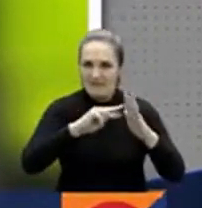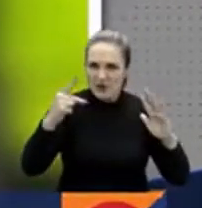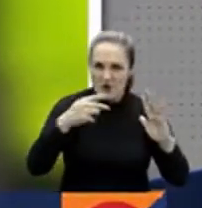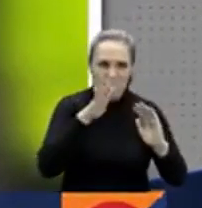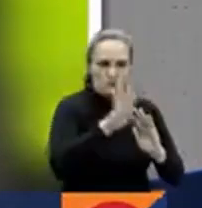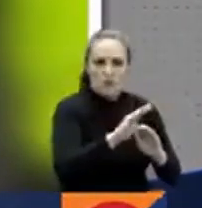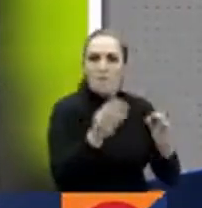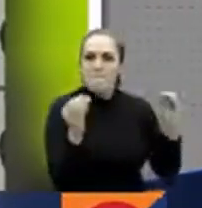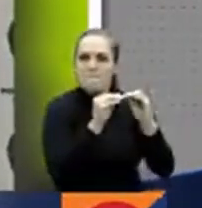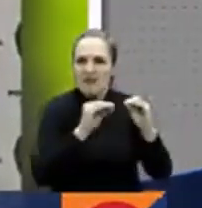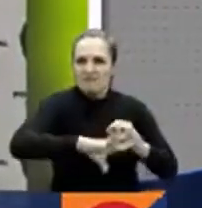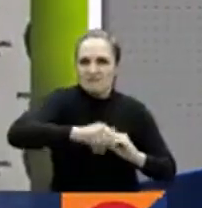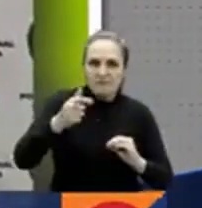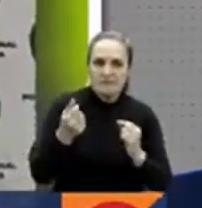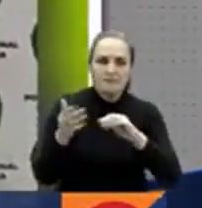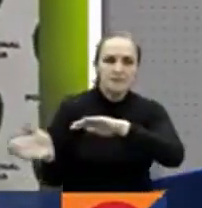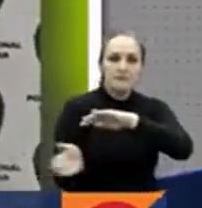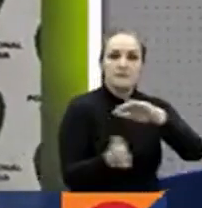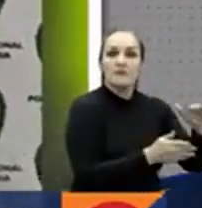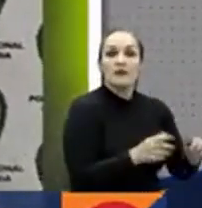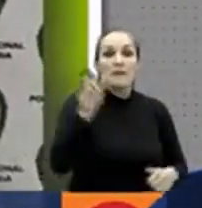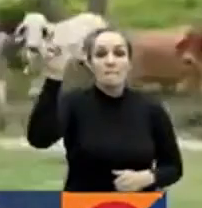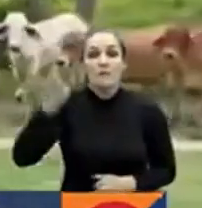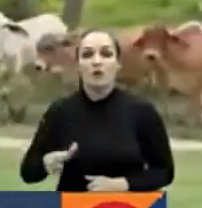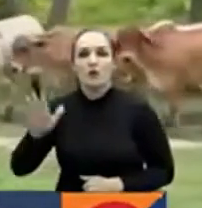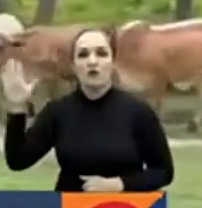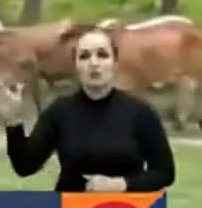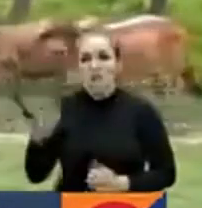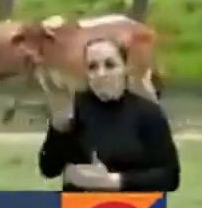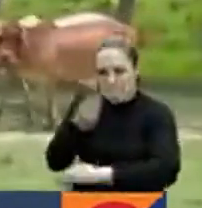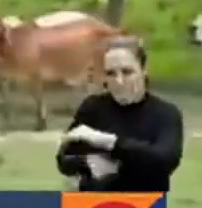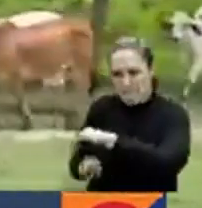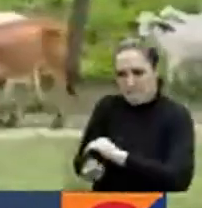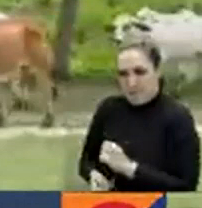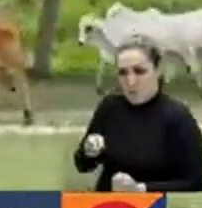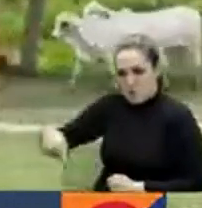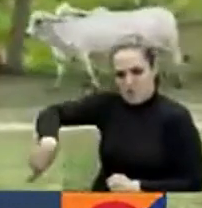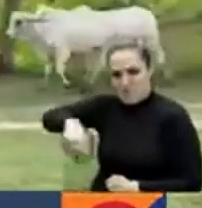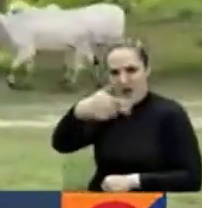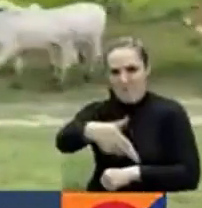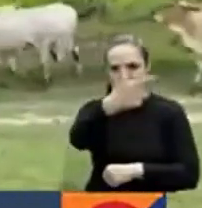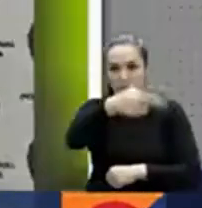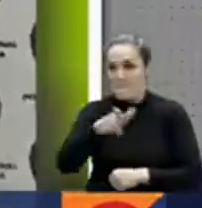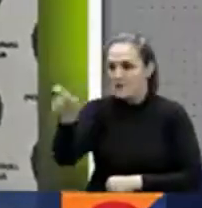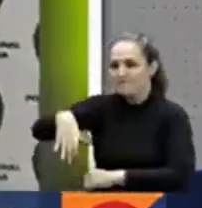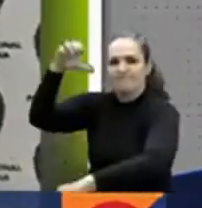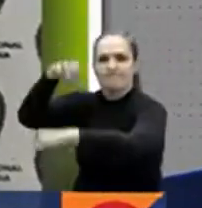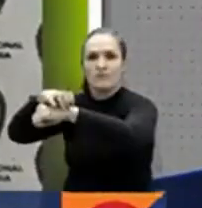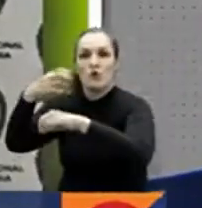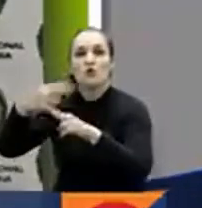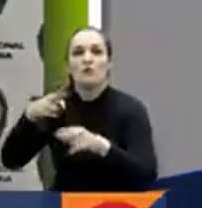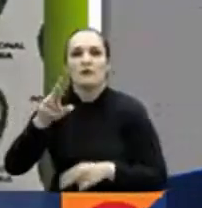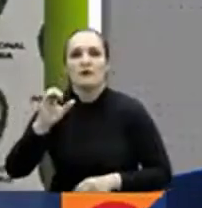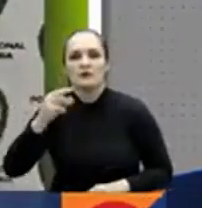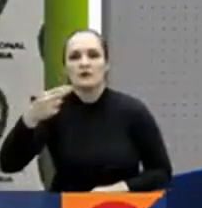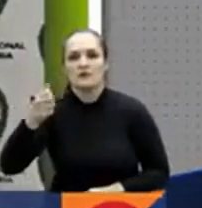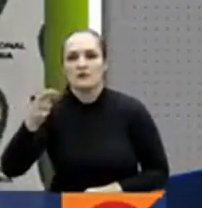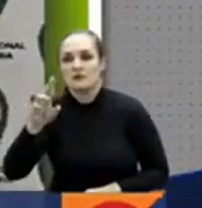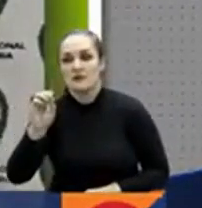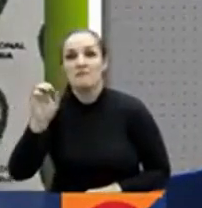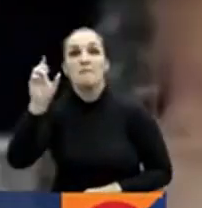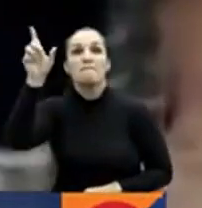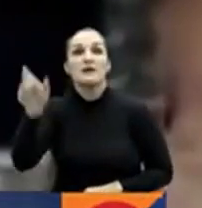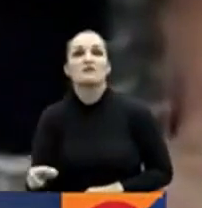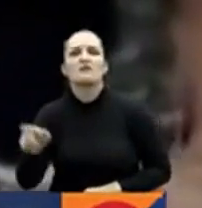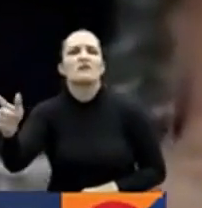sicario del Clan del Golfo fue enviado a la cárcel por homicidio múltiple en Caucasia, Antioquia. Alias Richard estaría relacionado con crímenes